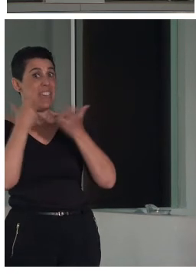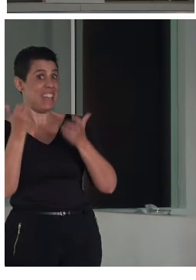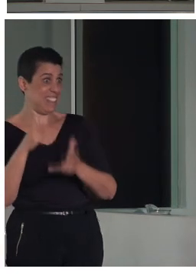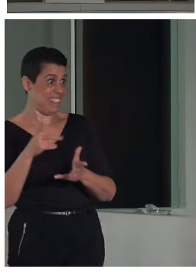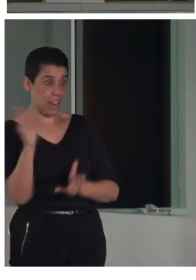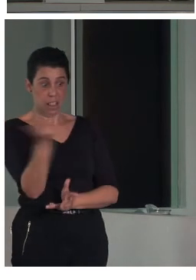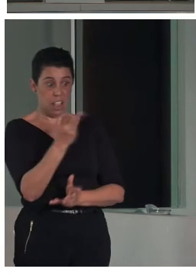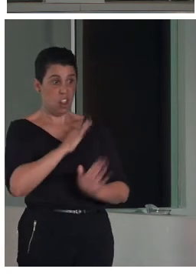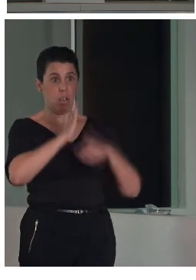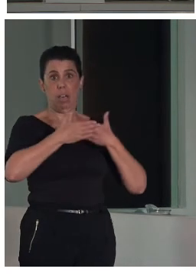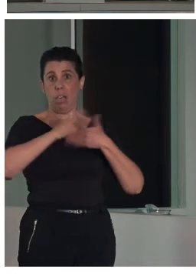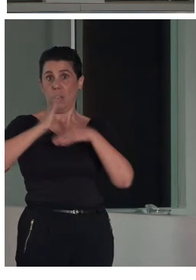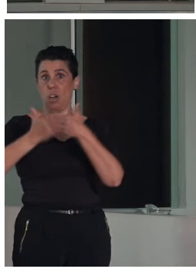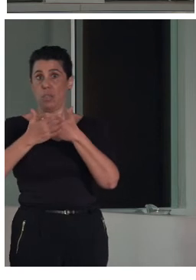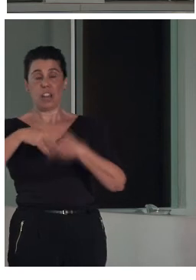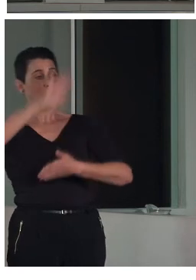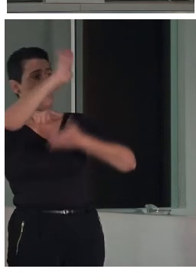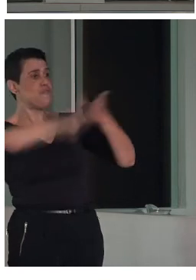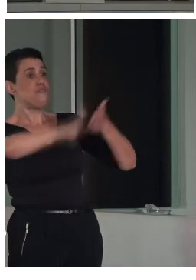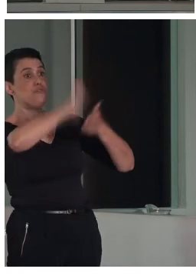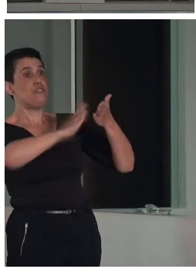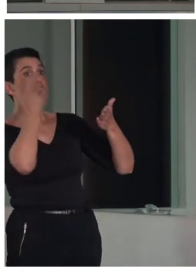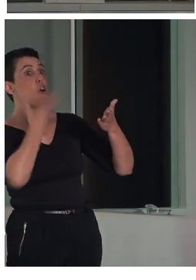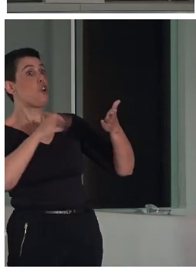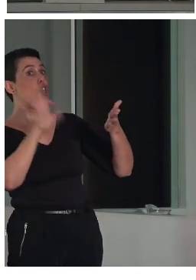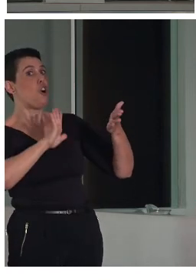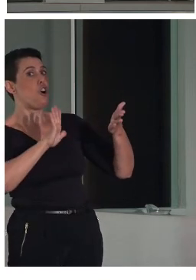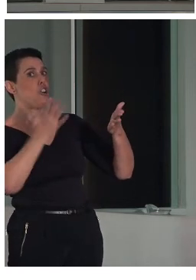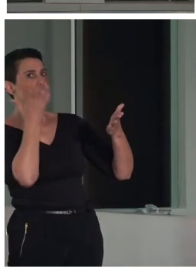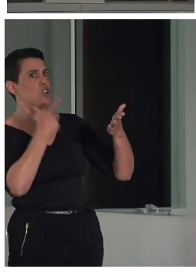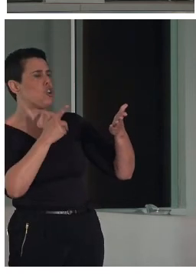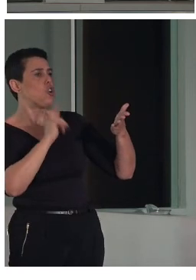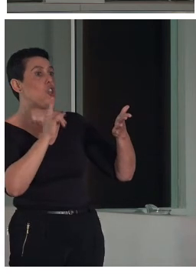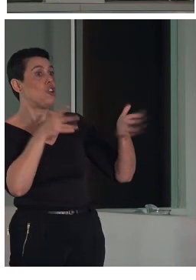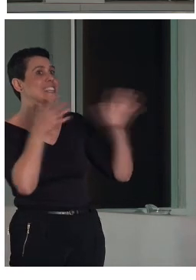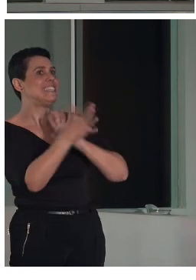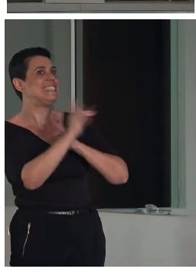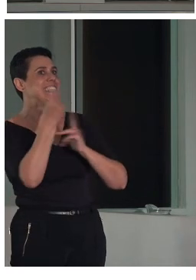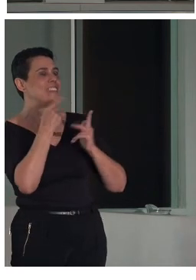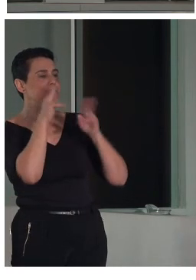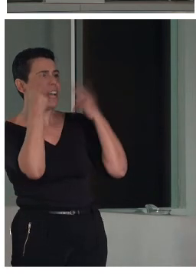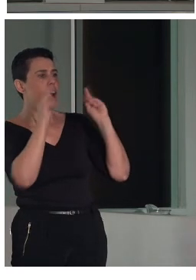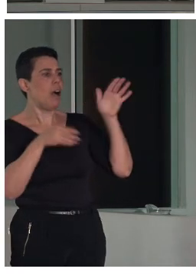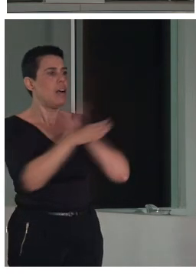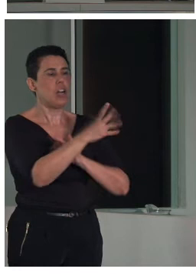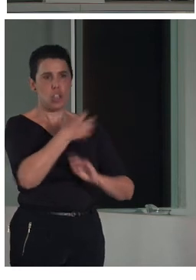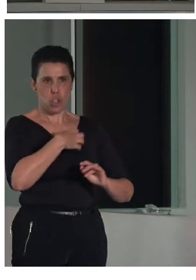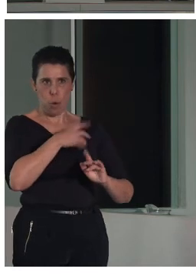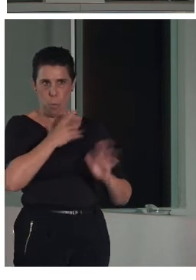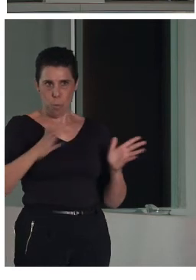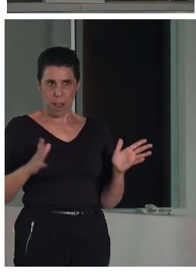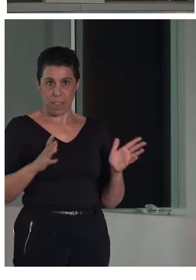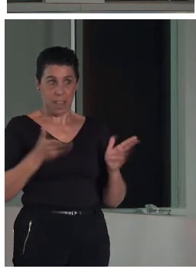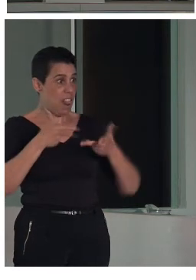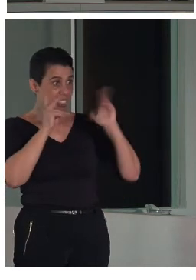de fondo para indicar que efectivamente esos espacios no son para uso de todo el público intenta reproducir muchos de los elementos